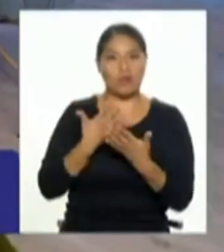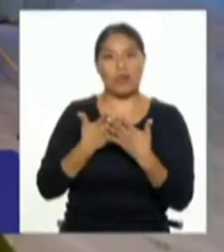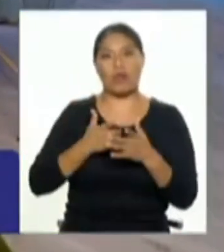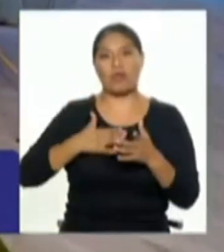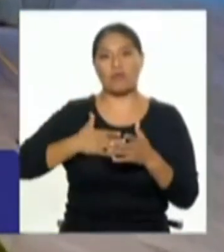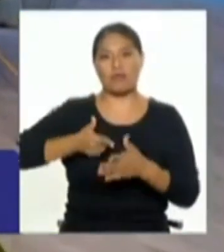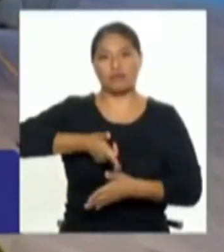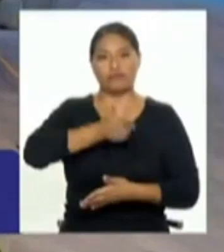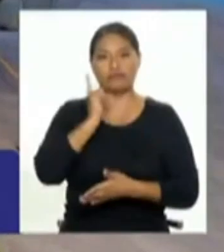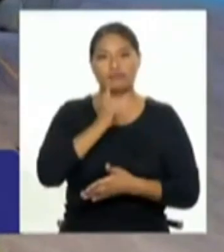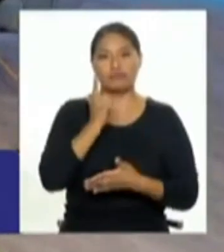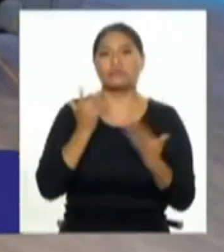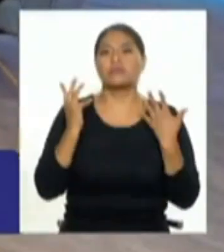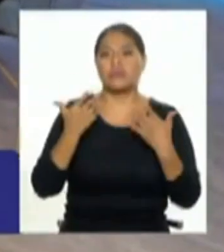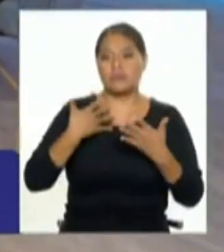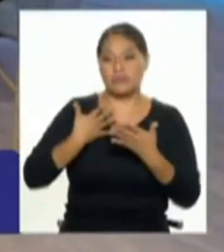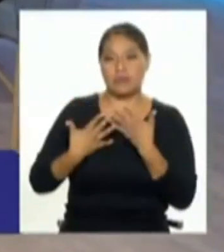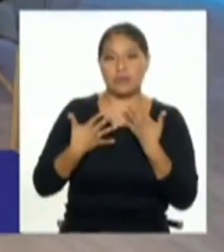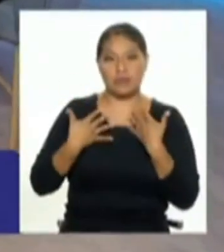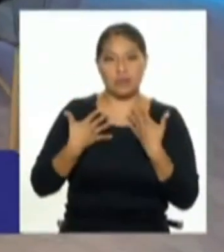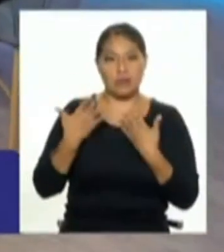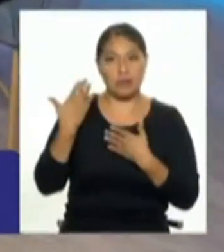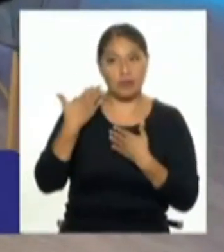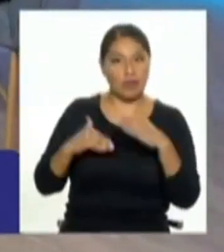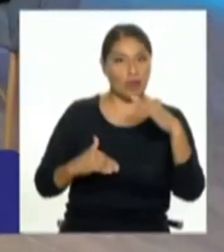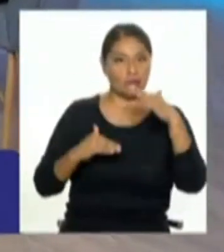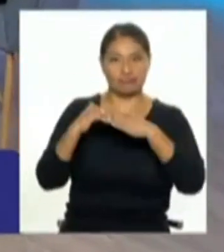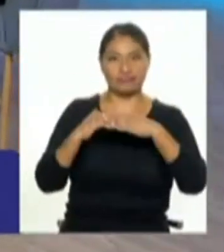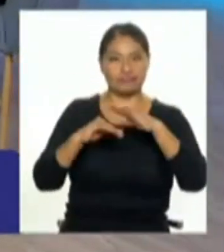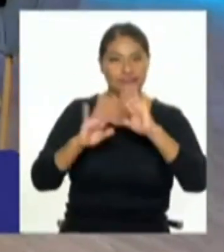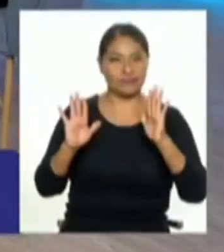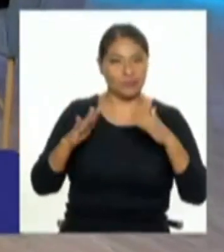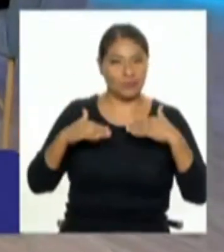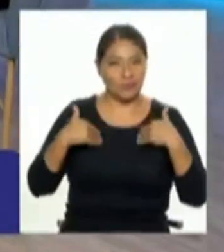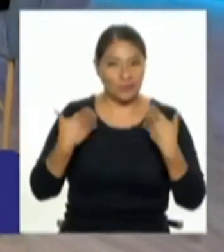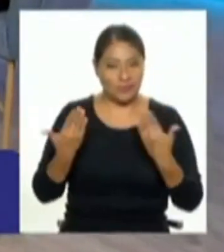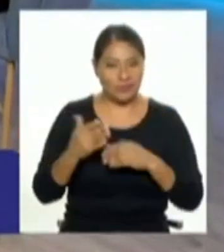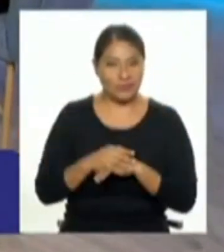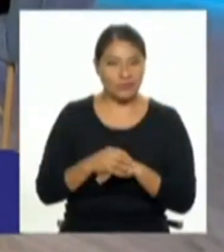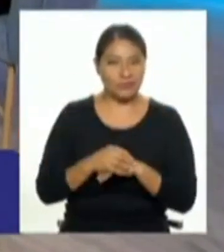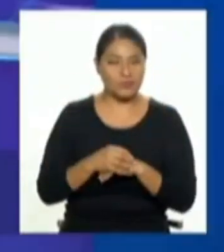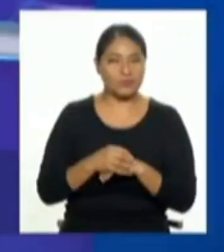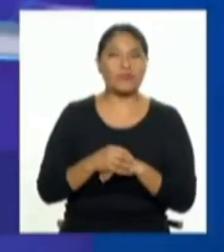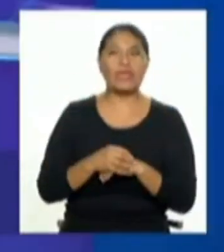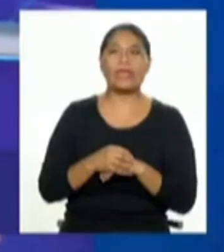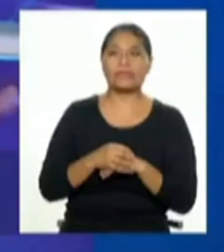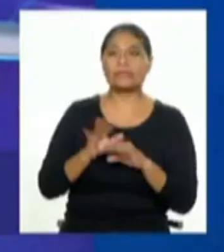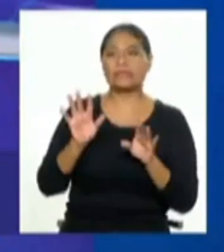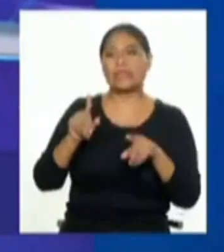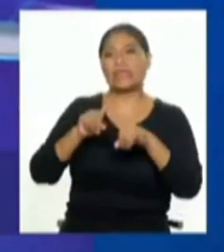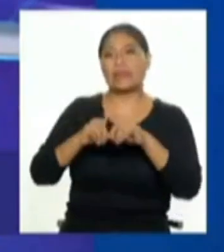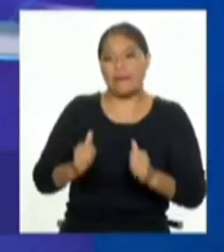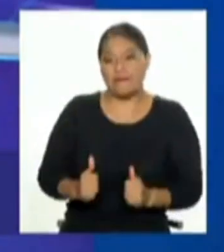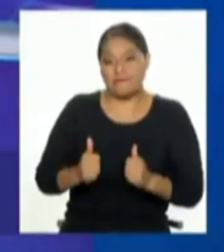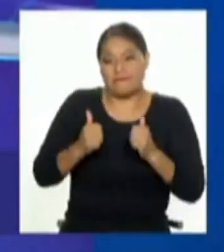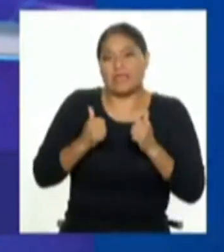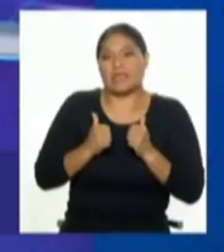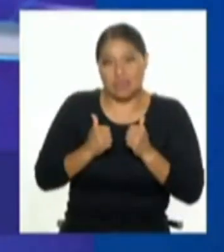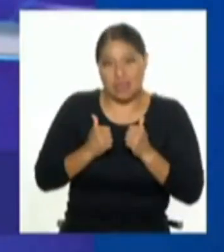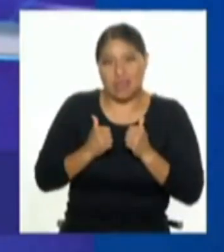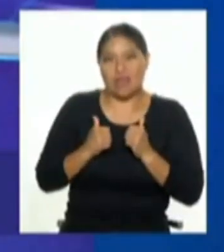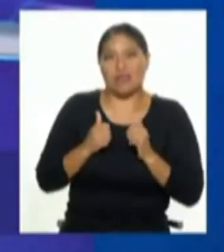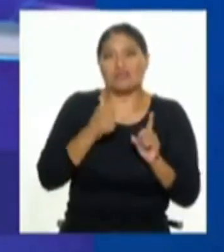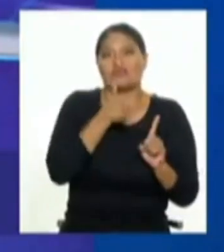fallando definitivamente sí claro hemos llegado a un límite en donde no debería pasar esto yo creo que es el tipo de vida hay una desestructuración